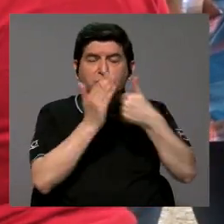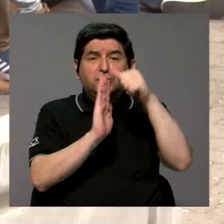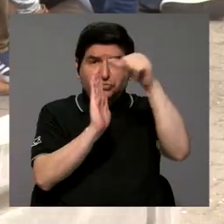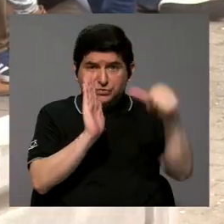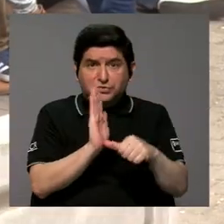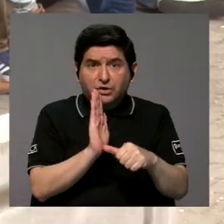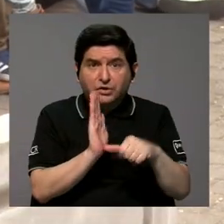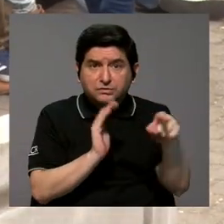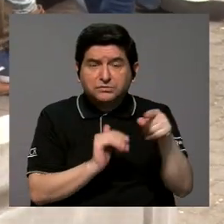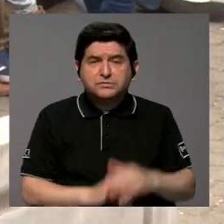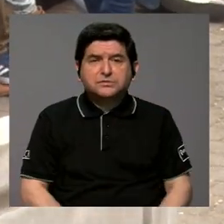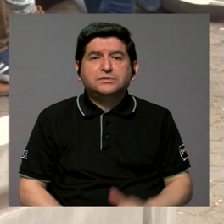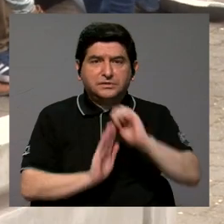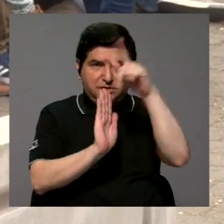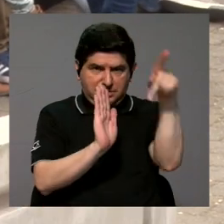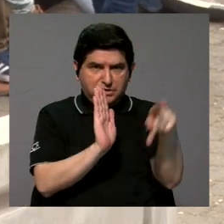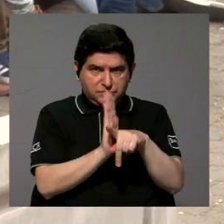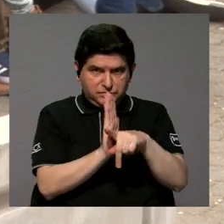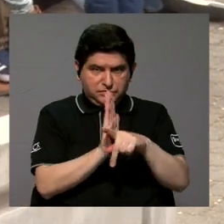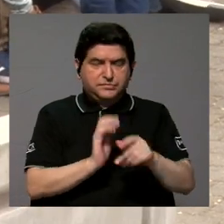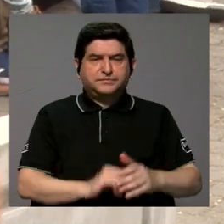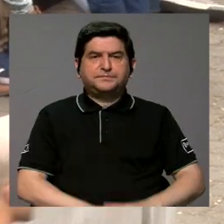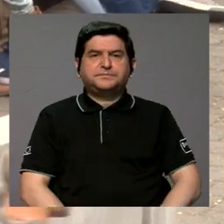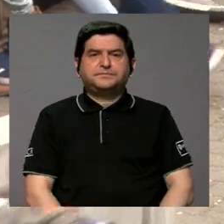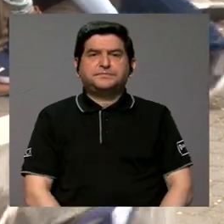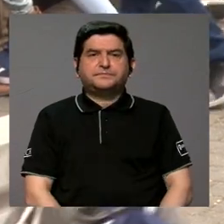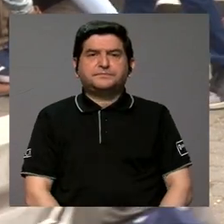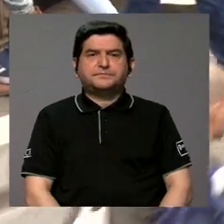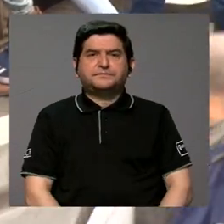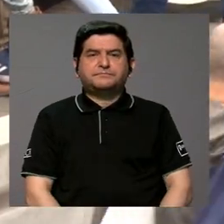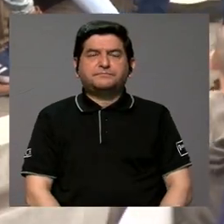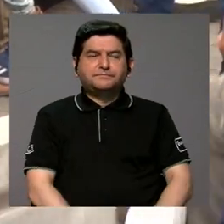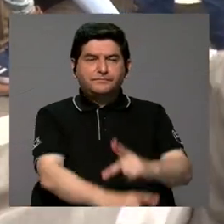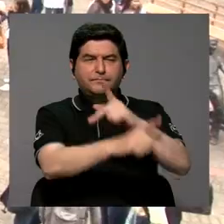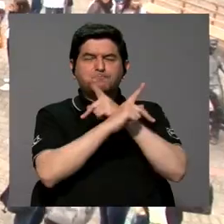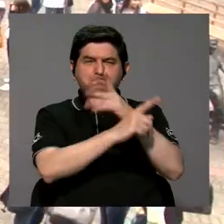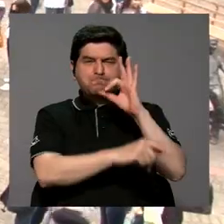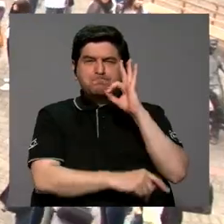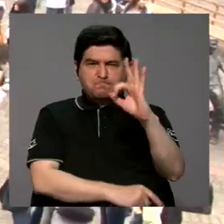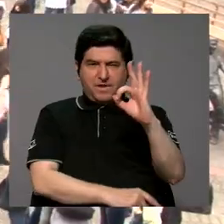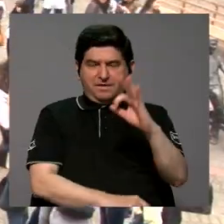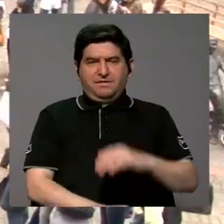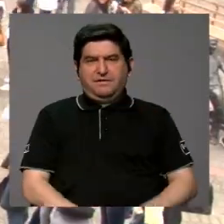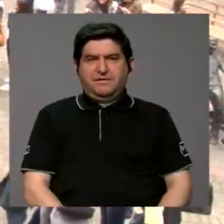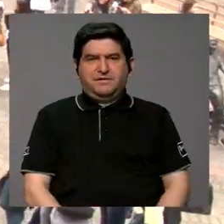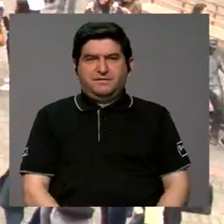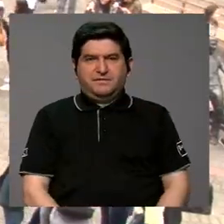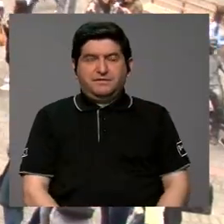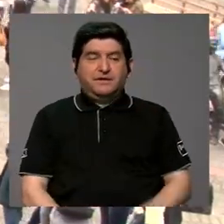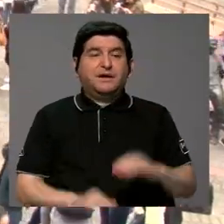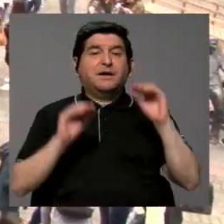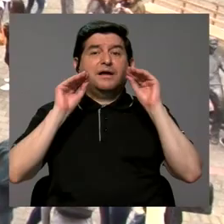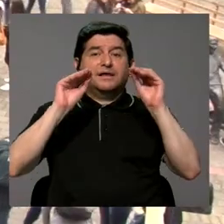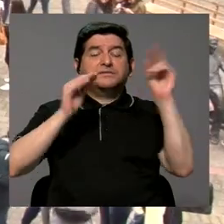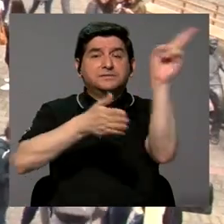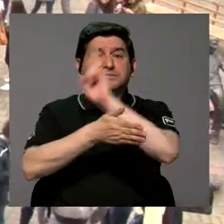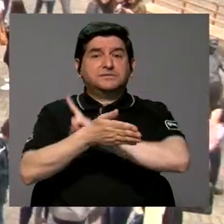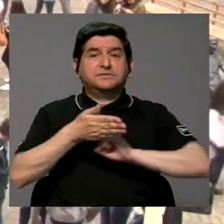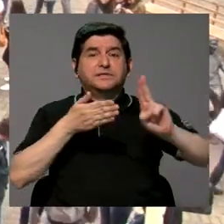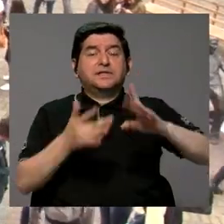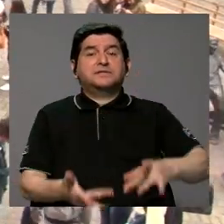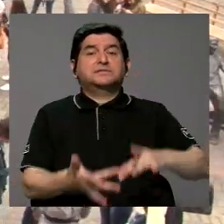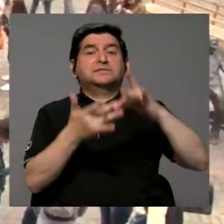estos artículos de nuestra constitución blindaron muy bien, se quiso blindar muy bien a la educación